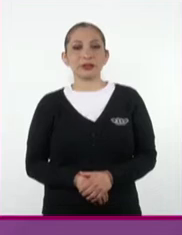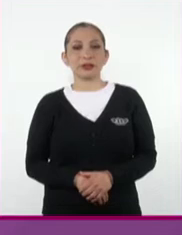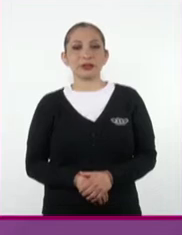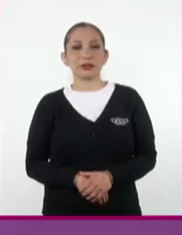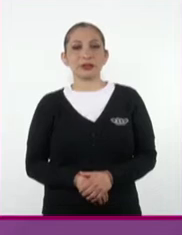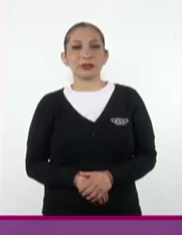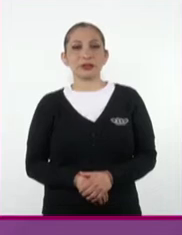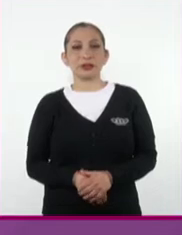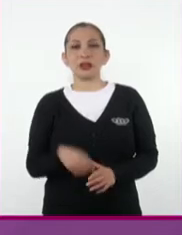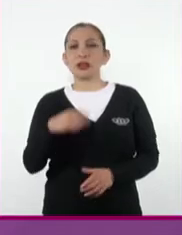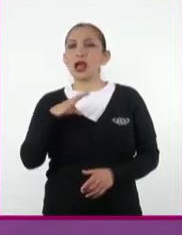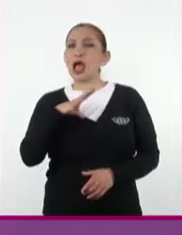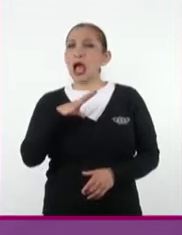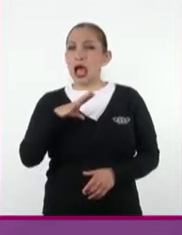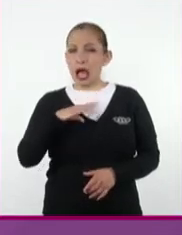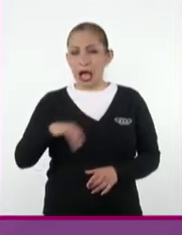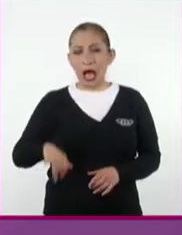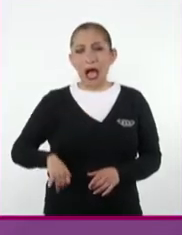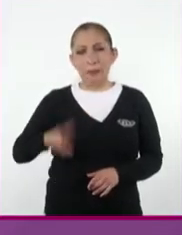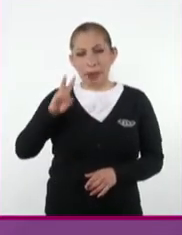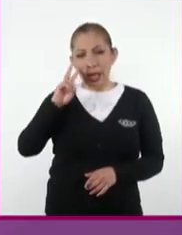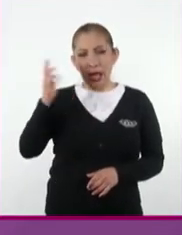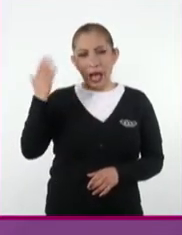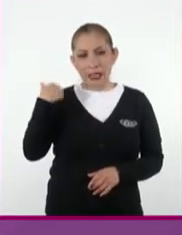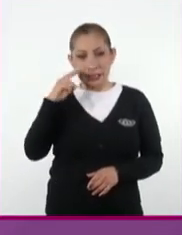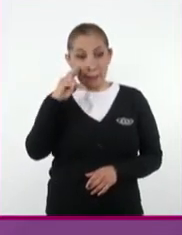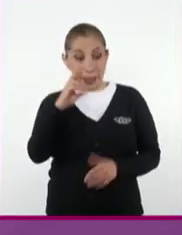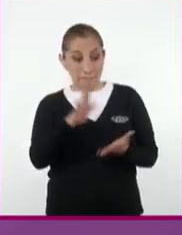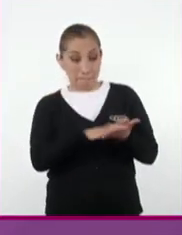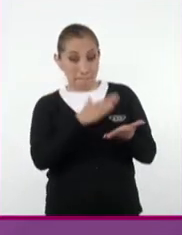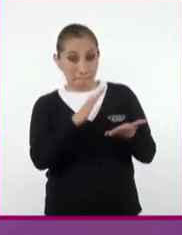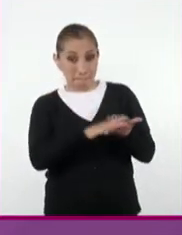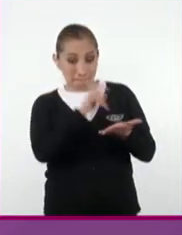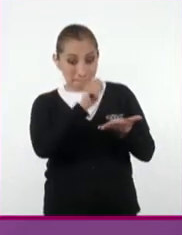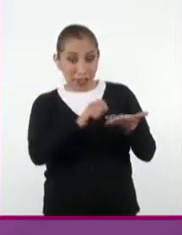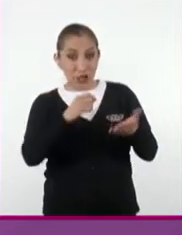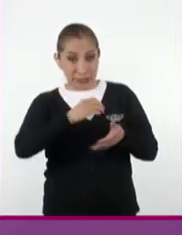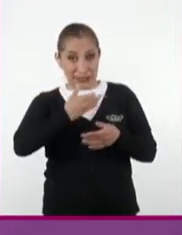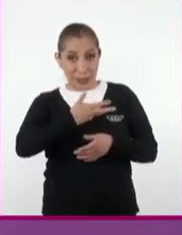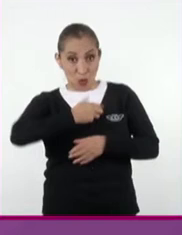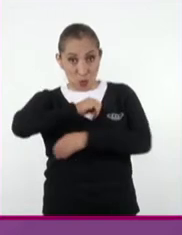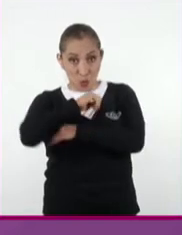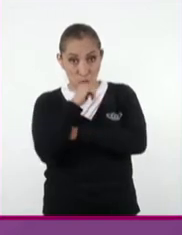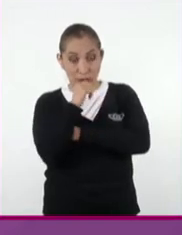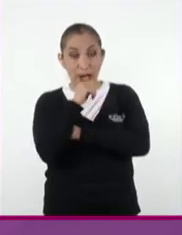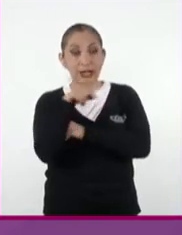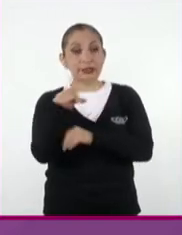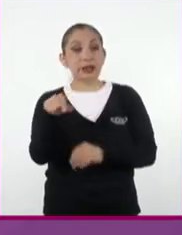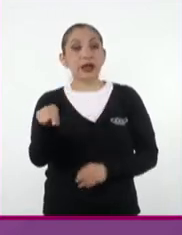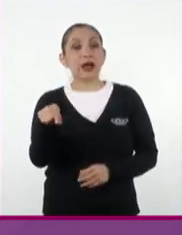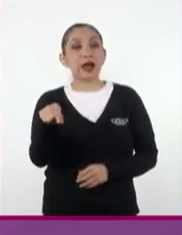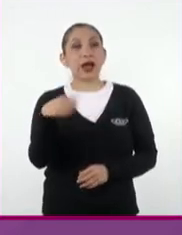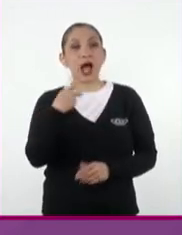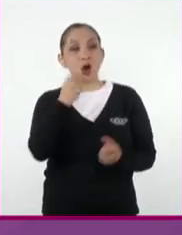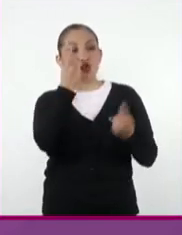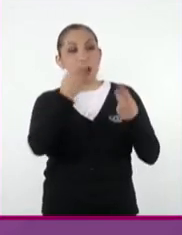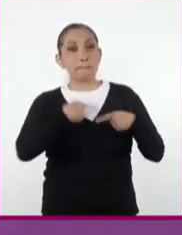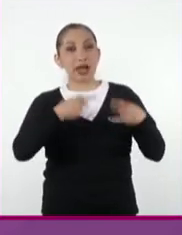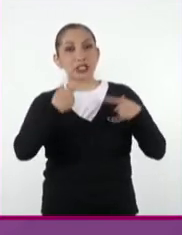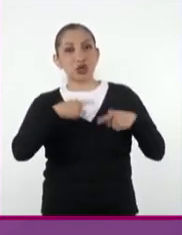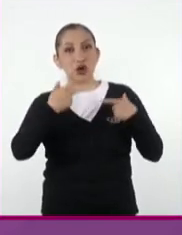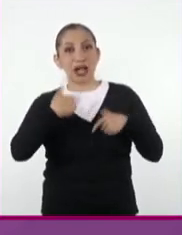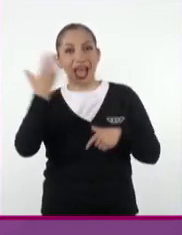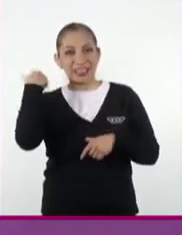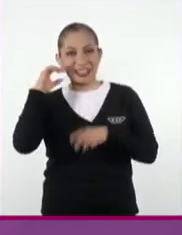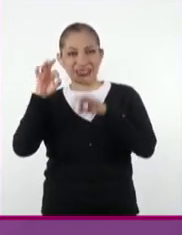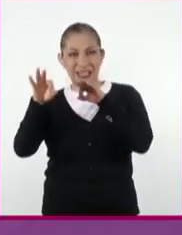Hubo un interés que se nota en los documentos que conservamos de gente que trabajó en el